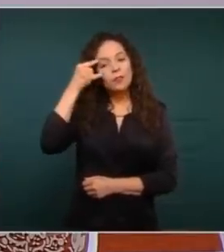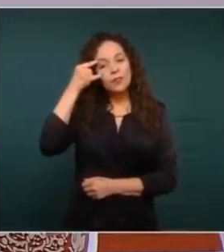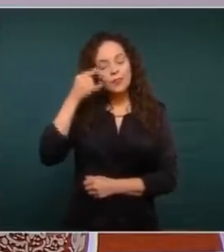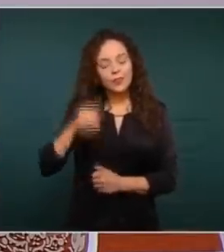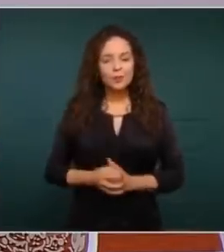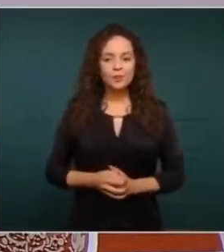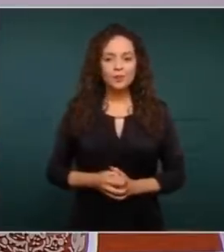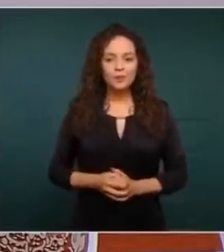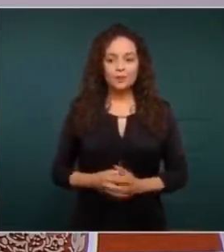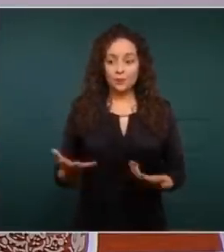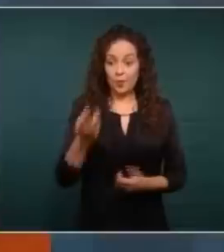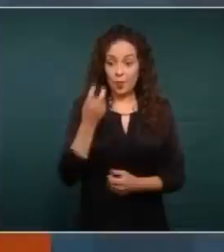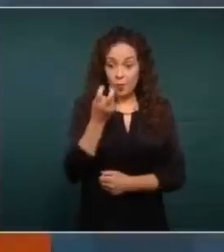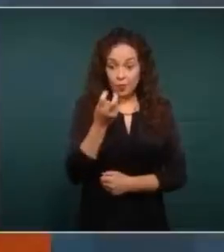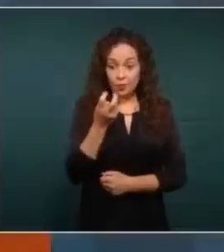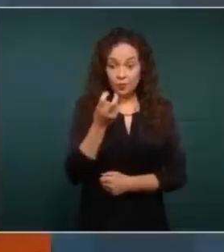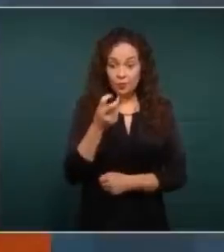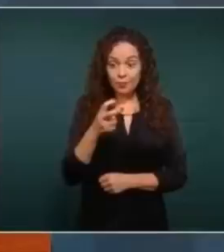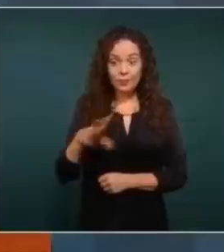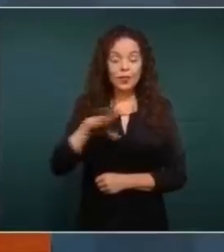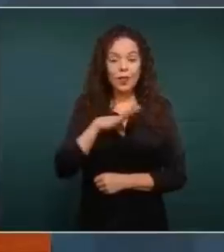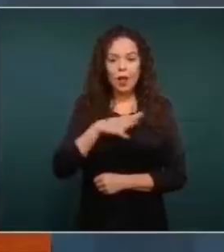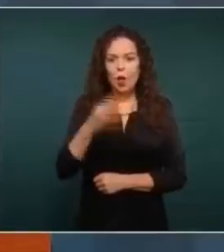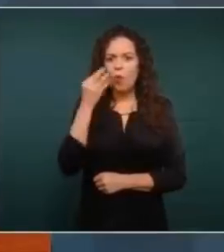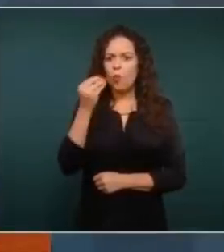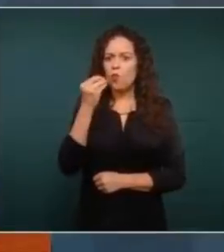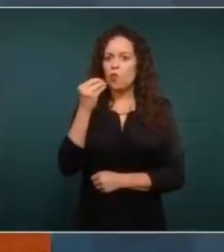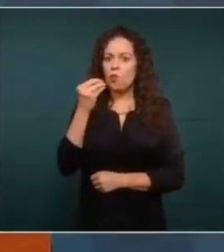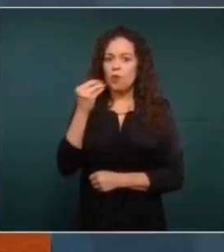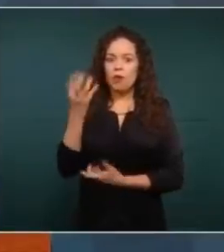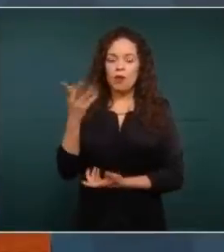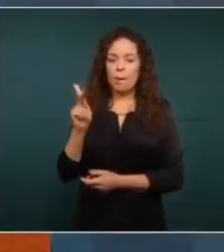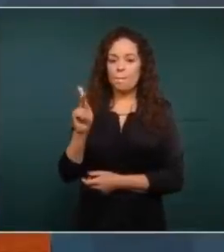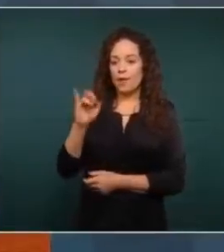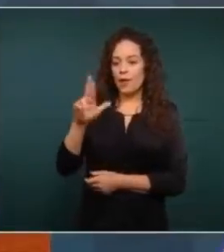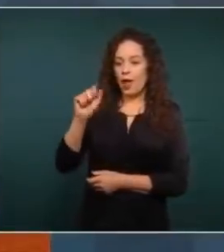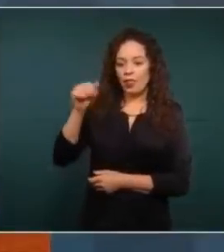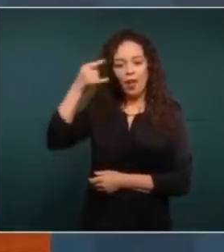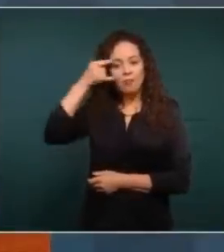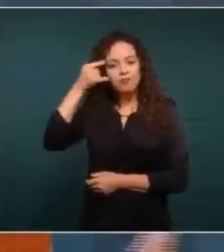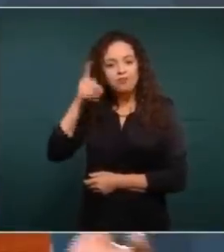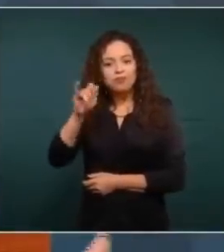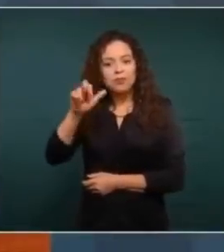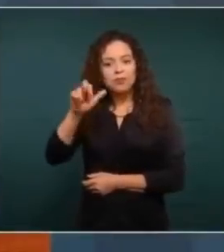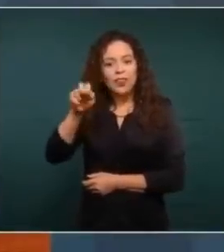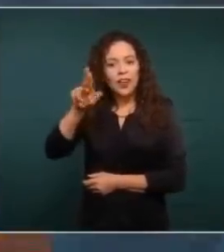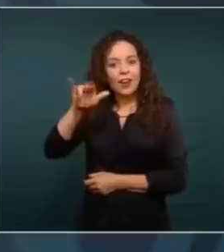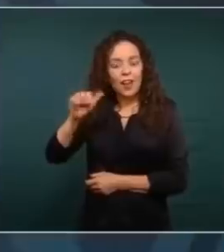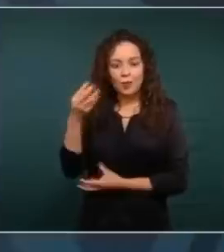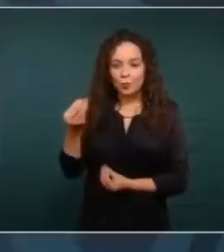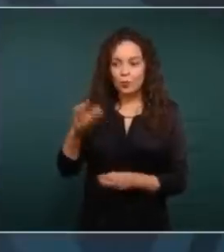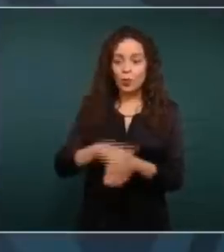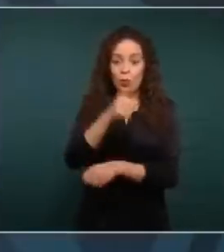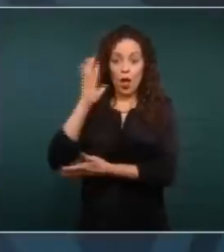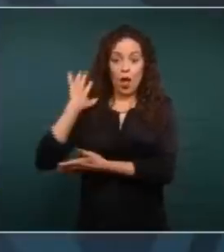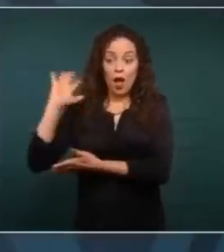Por eso hasta había piratería. Se llevaban ese árbol, que se